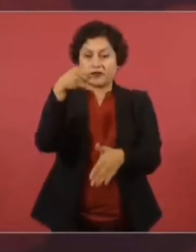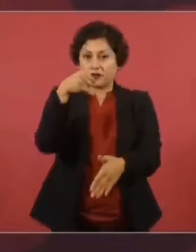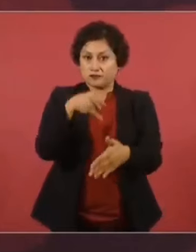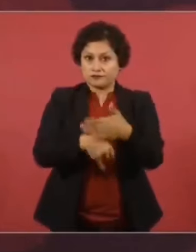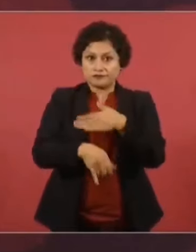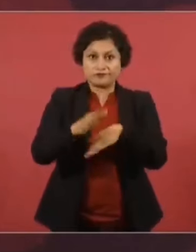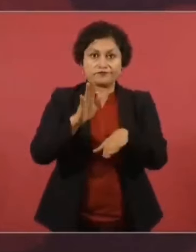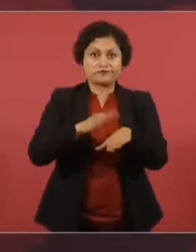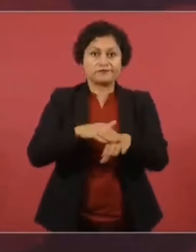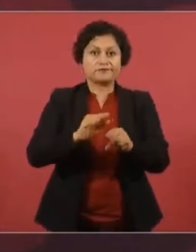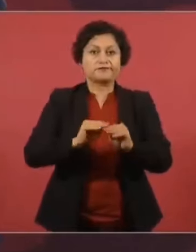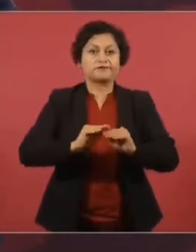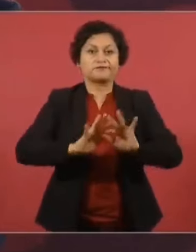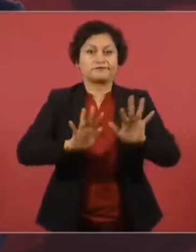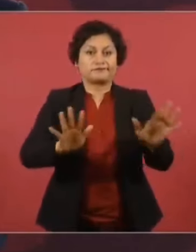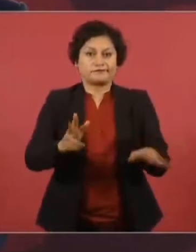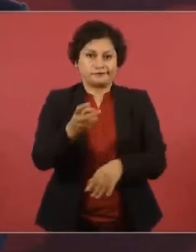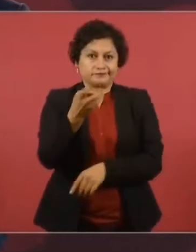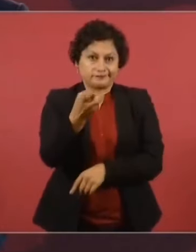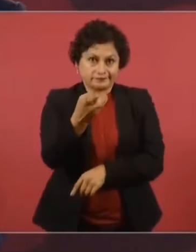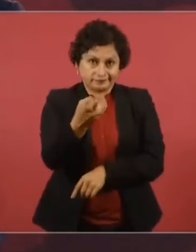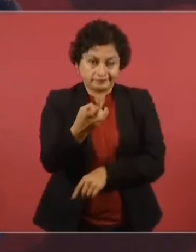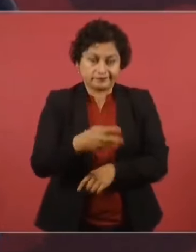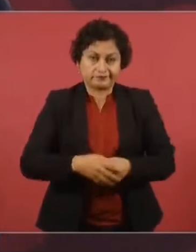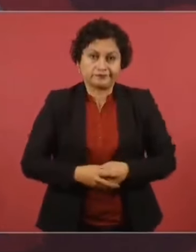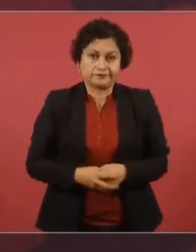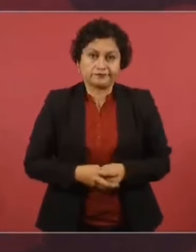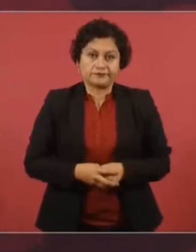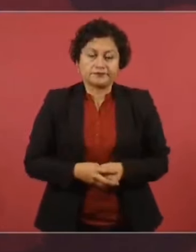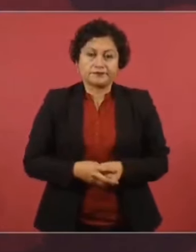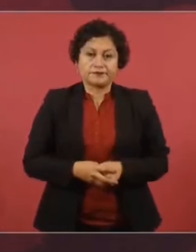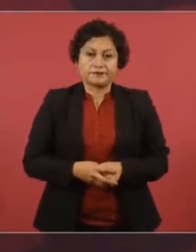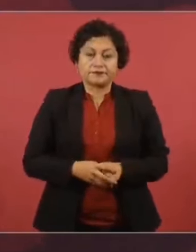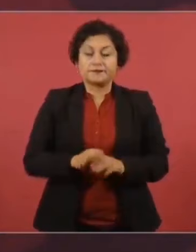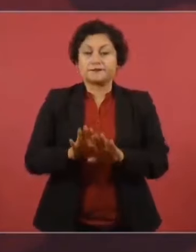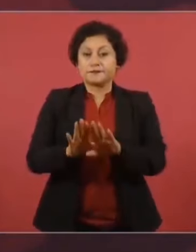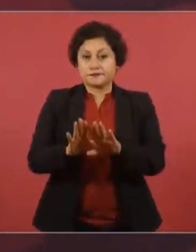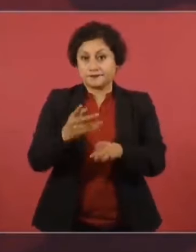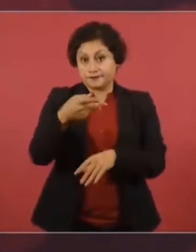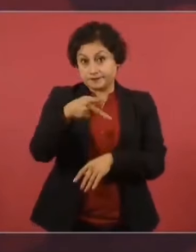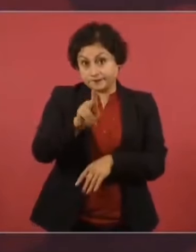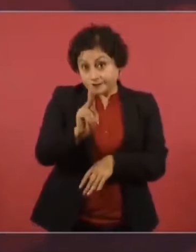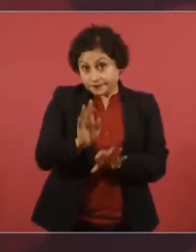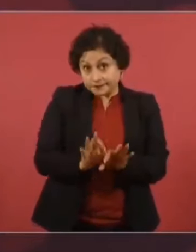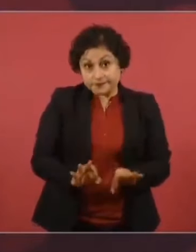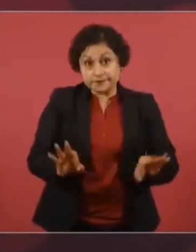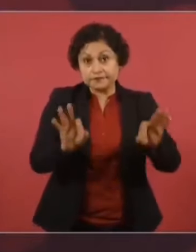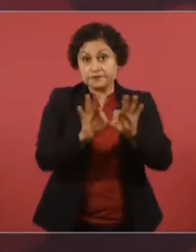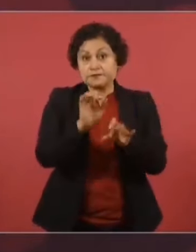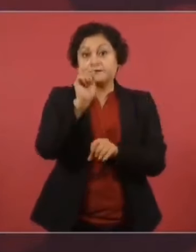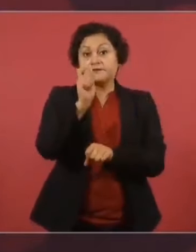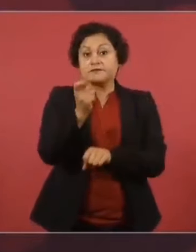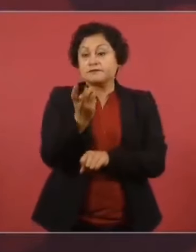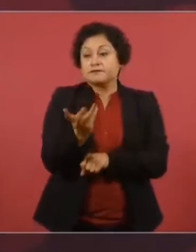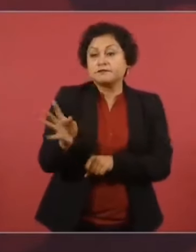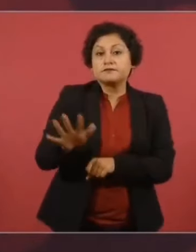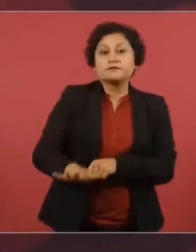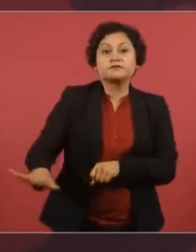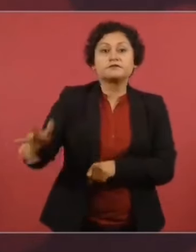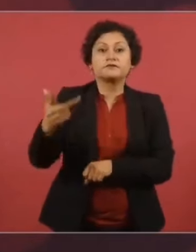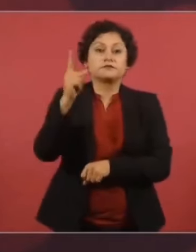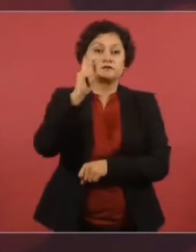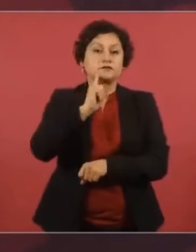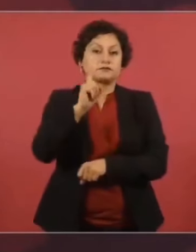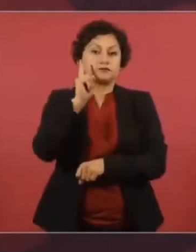detalles lo de este caso. Lo importante es que están sanas, a